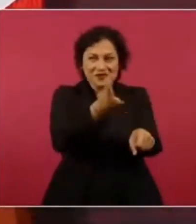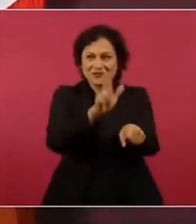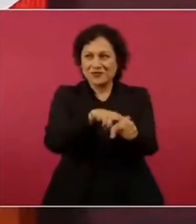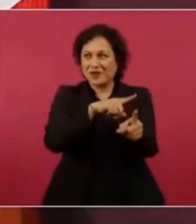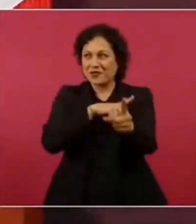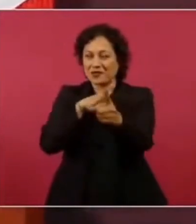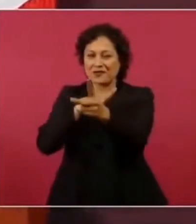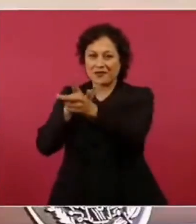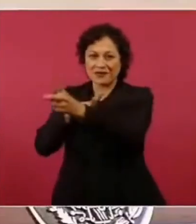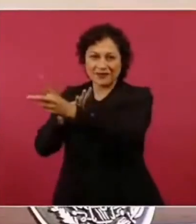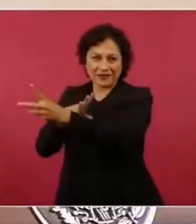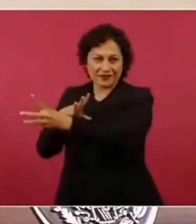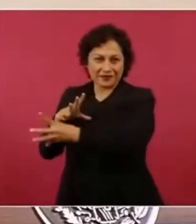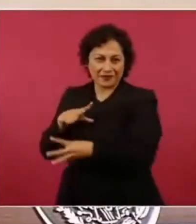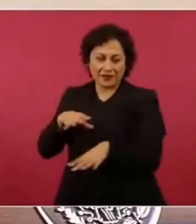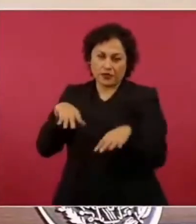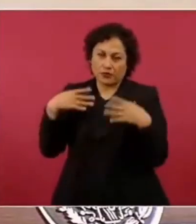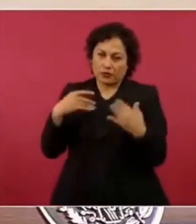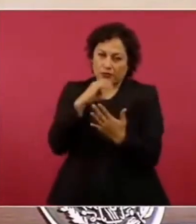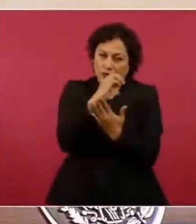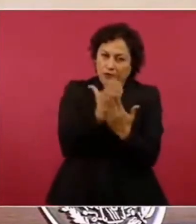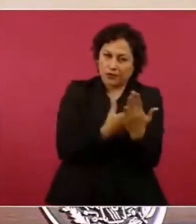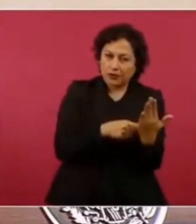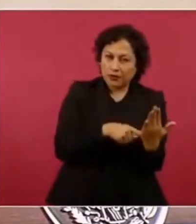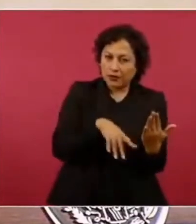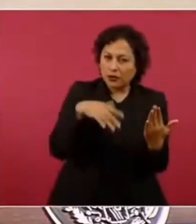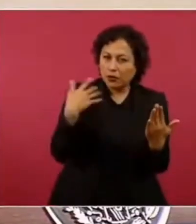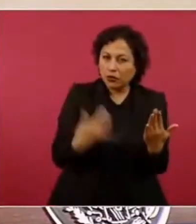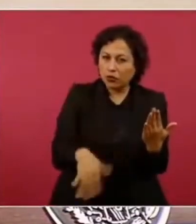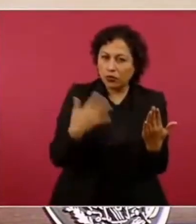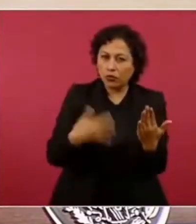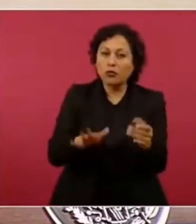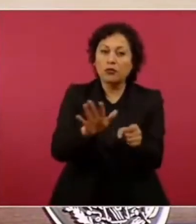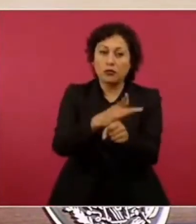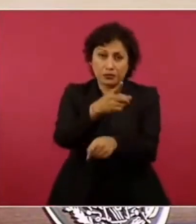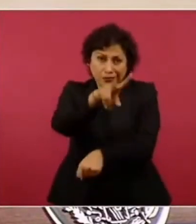porque todo se privatizó